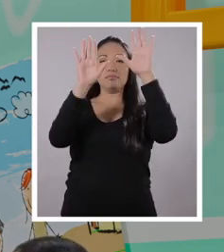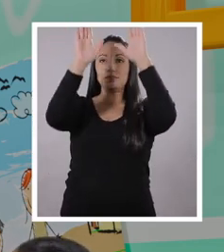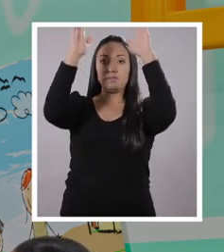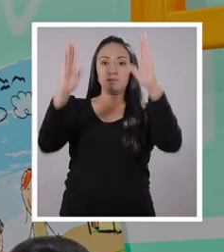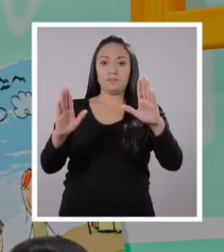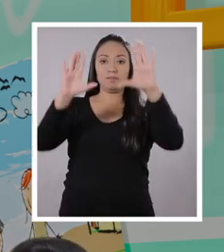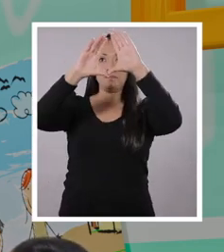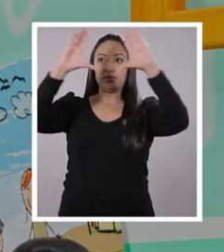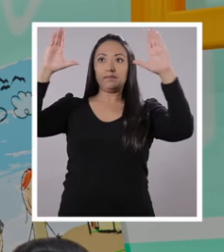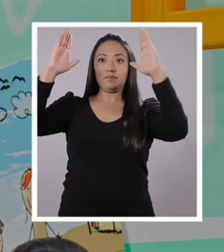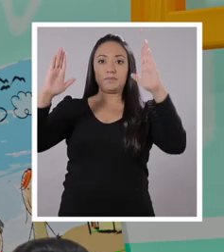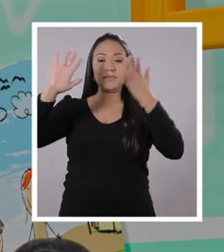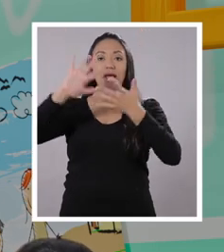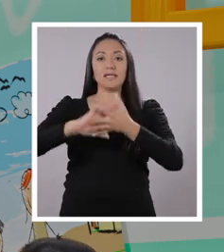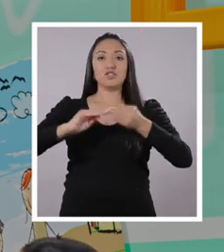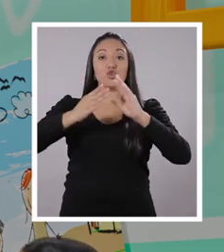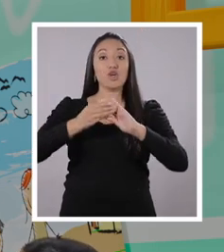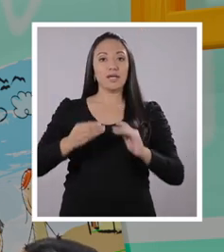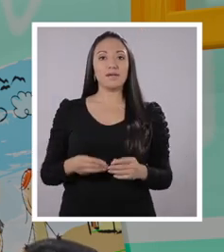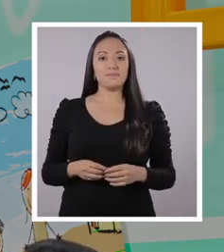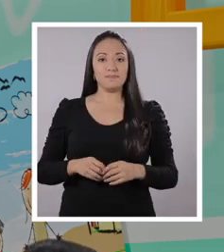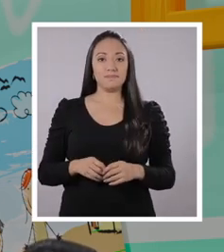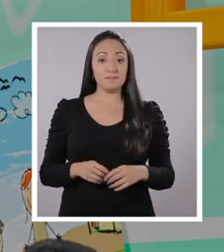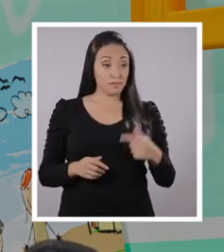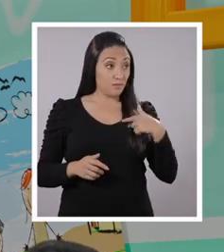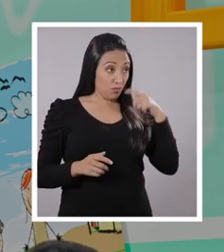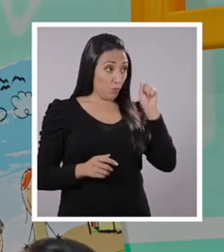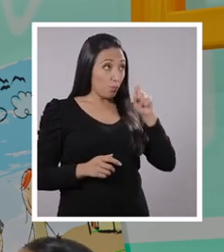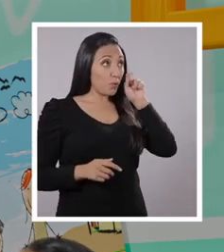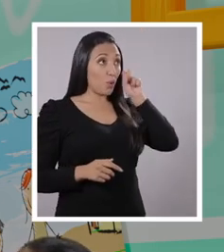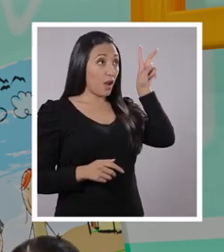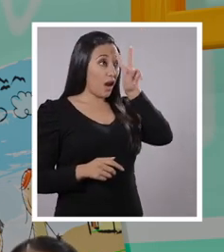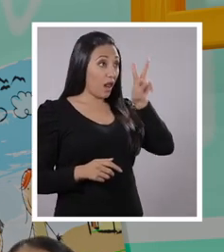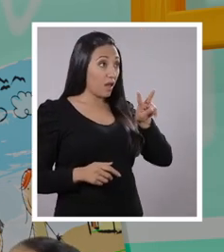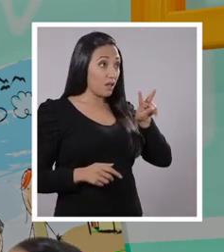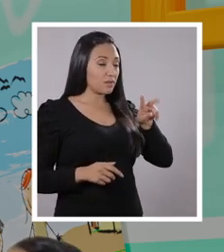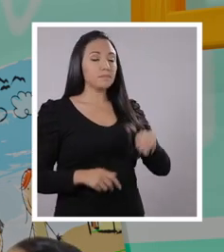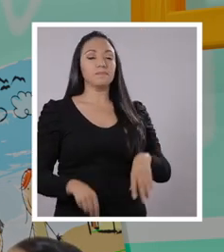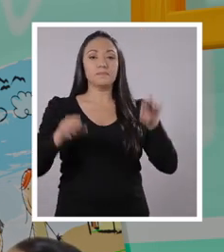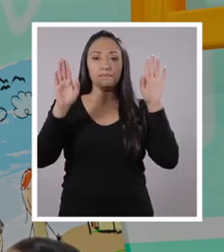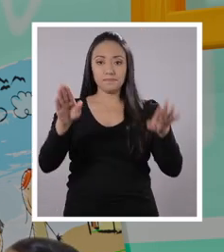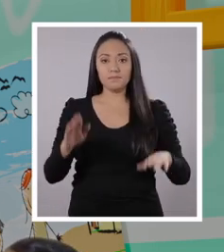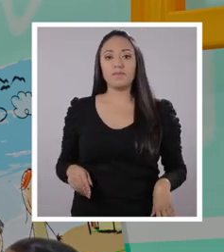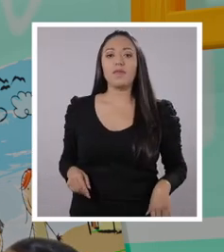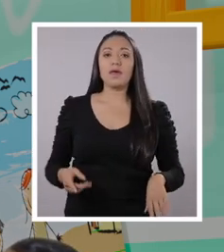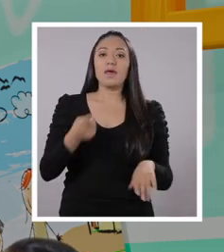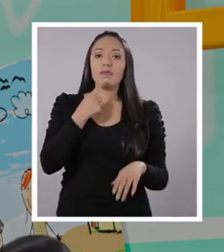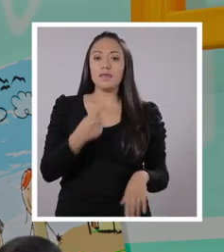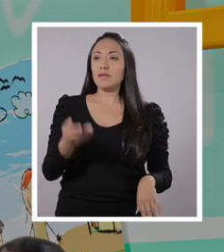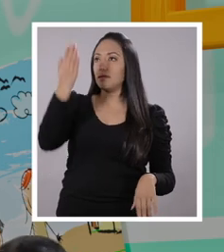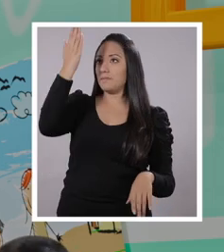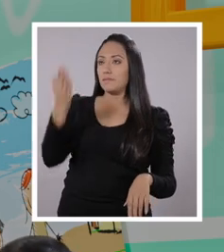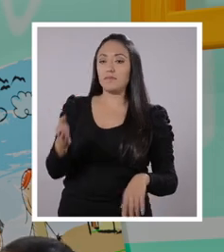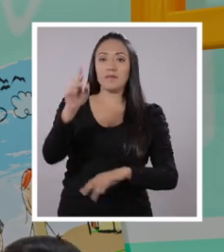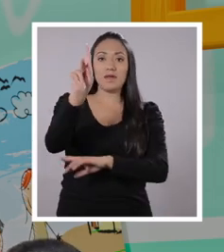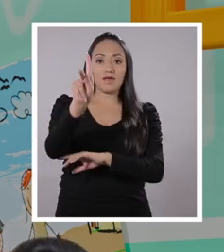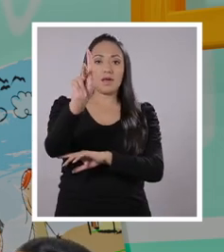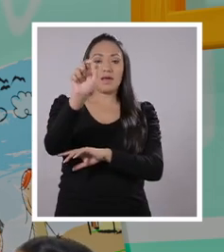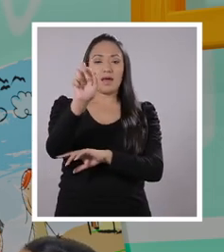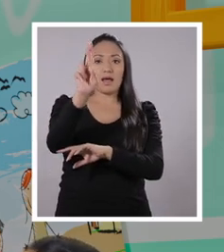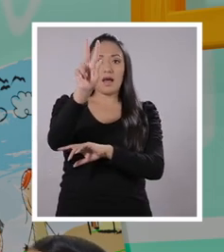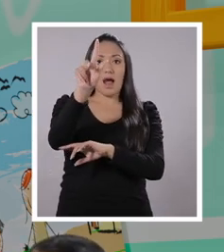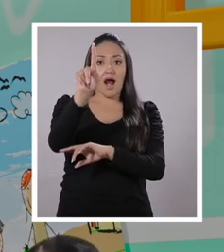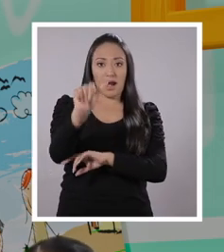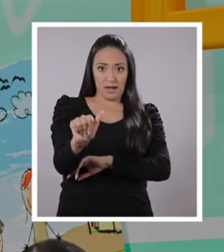cosas que a me hacen feliz, de lo que me gusta y formé una mini historia. Profe, ¿puedo leerla para los niños y niñas?